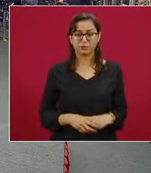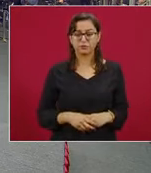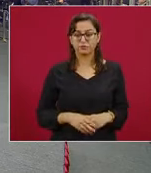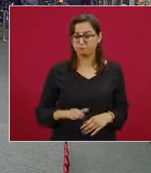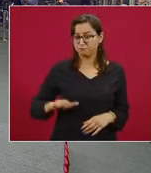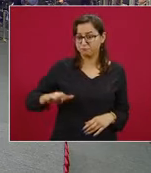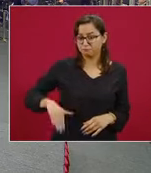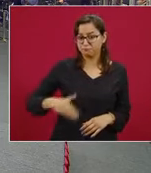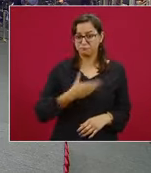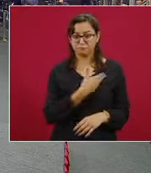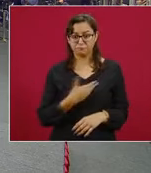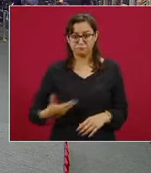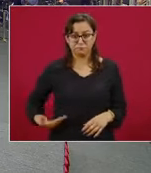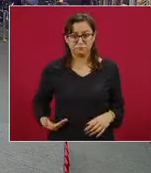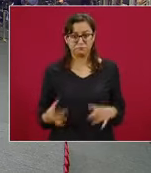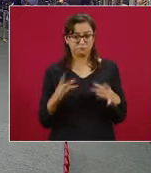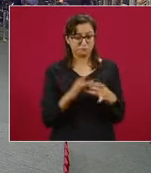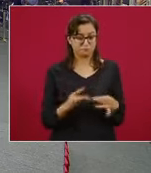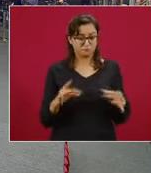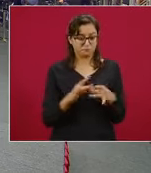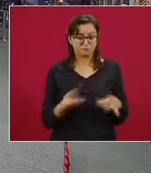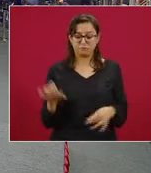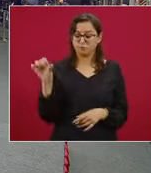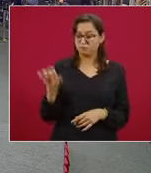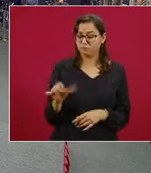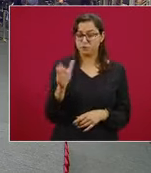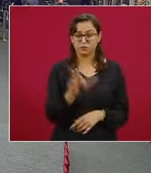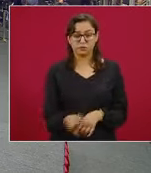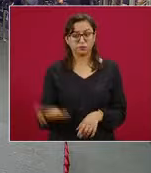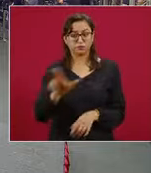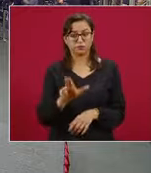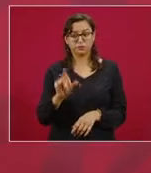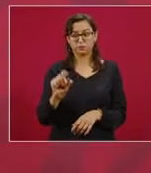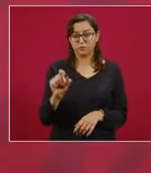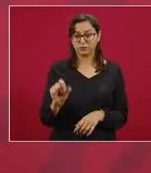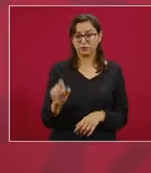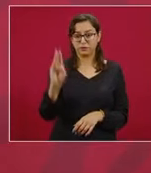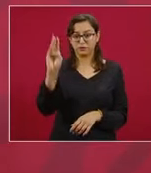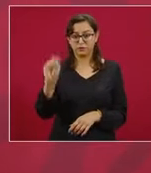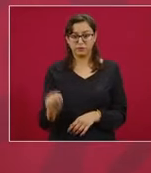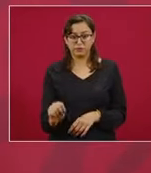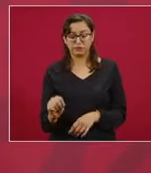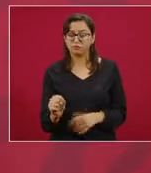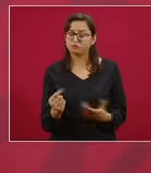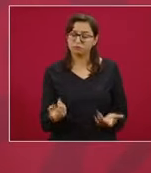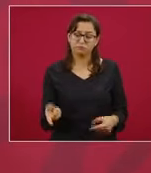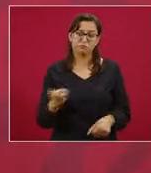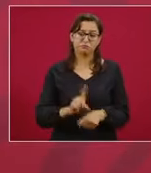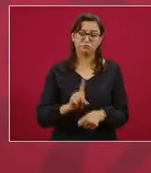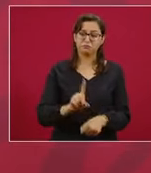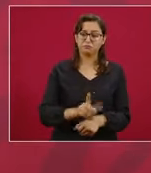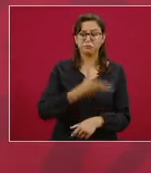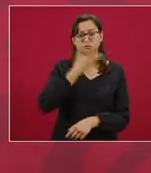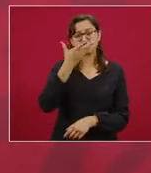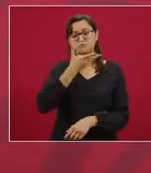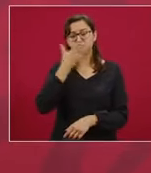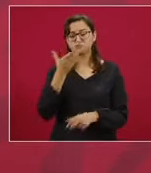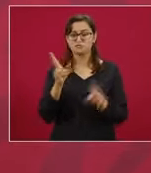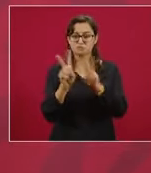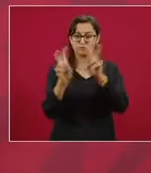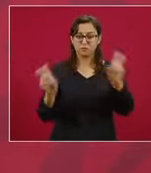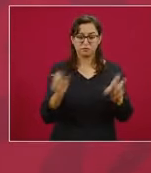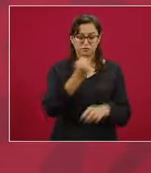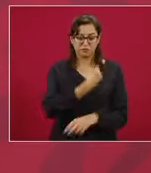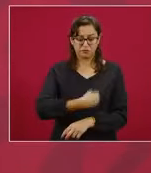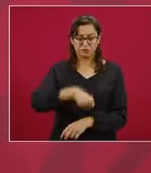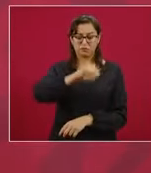presidente, hoy que es martes, martes 29, Día del Pulso de la Salud, y estamos a 122